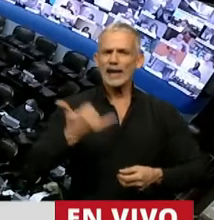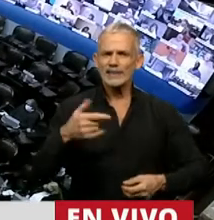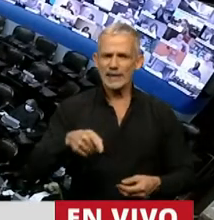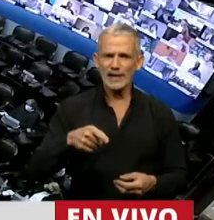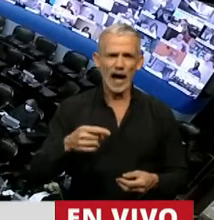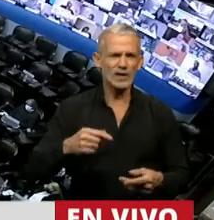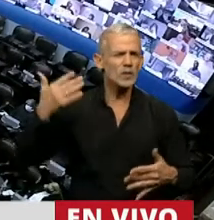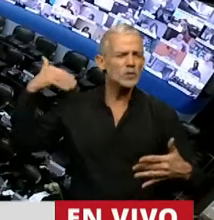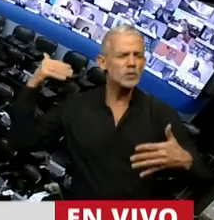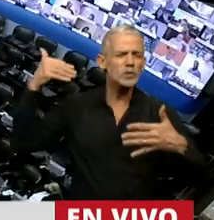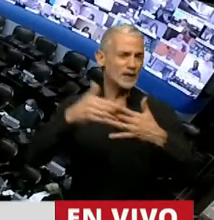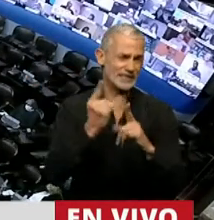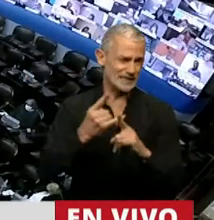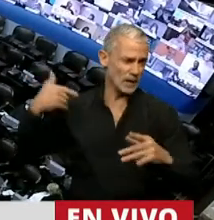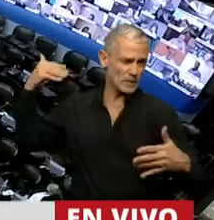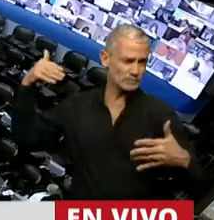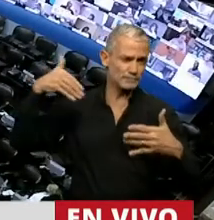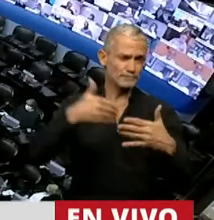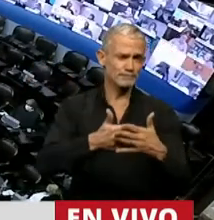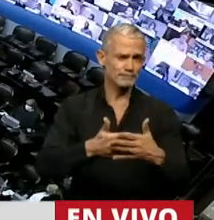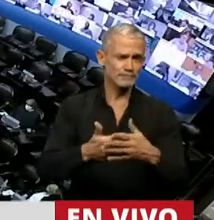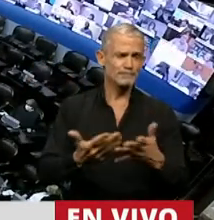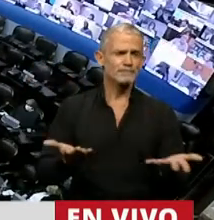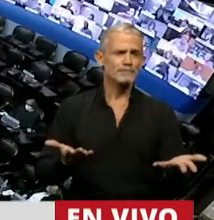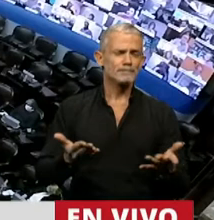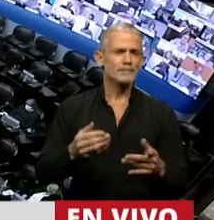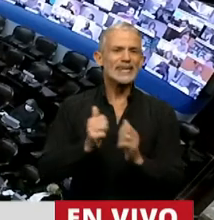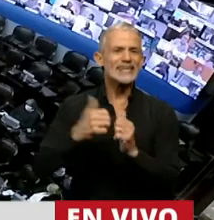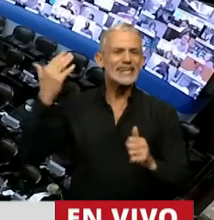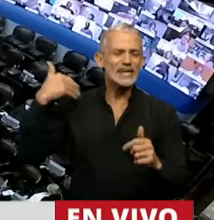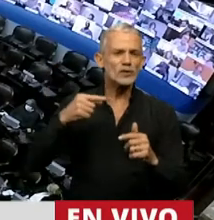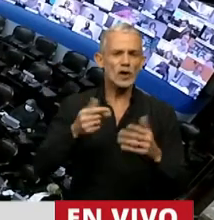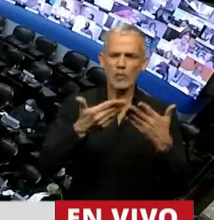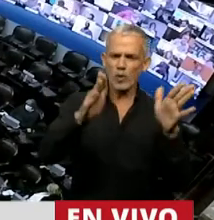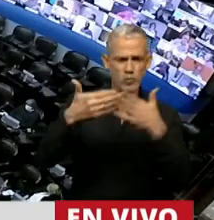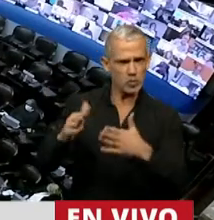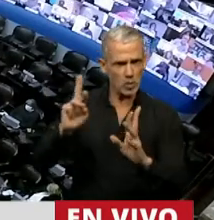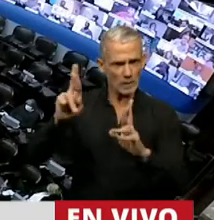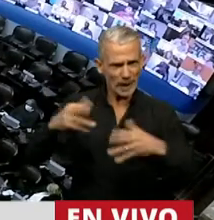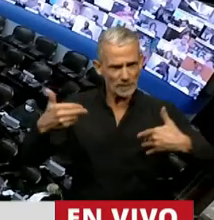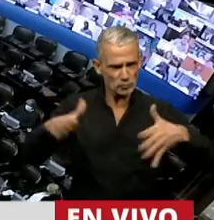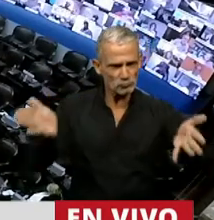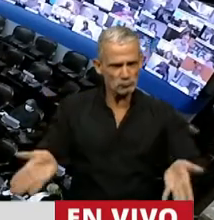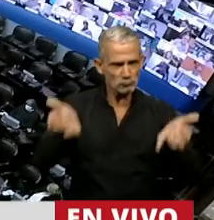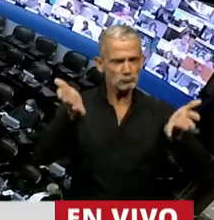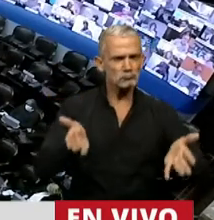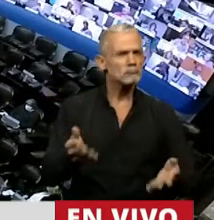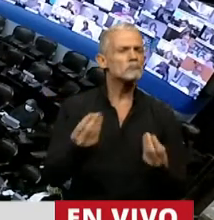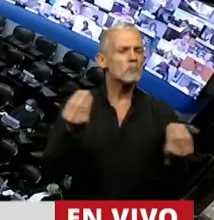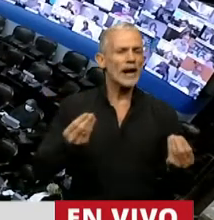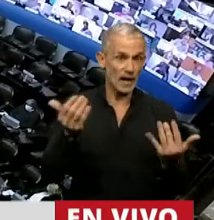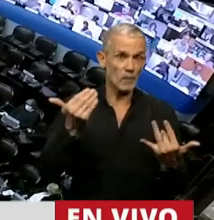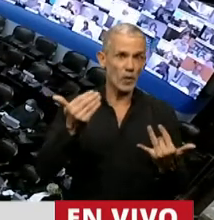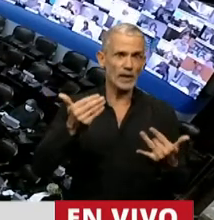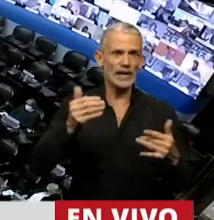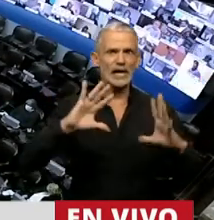desde siempre, desde siempre, se habilitan actividades que pueden